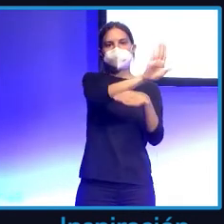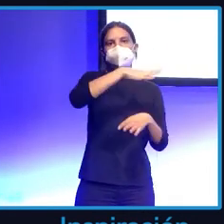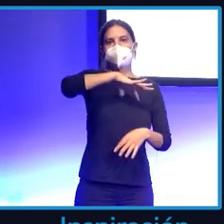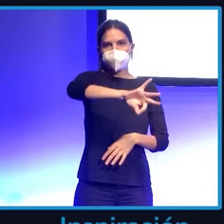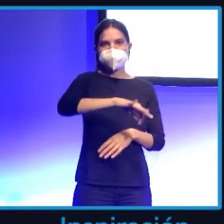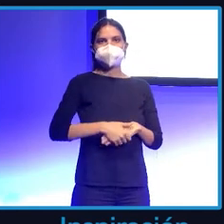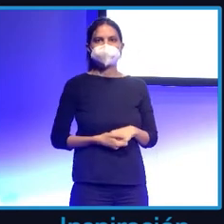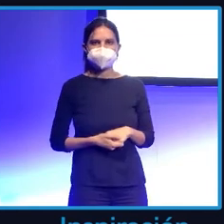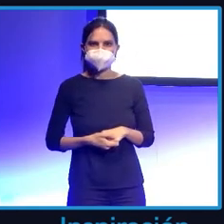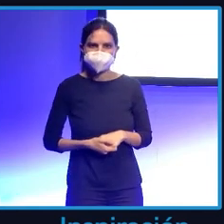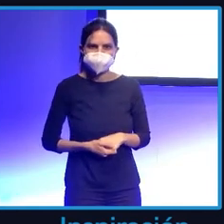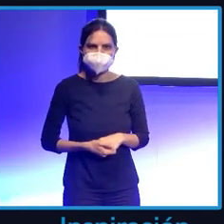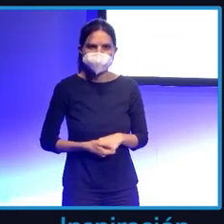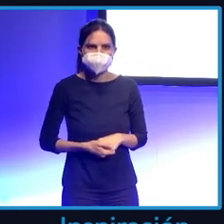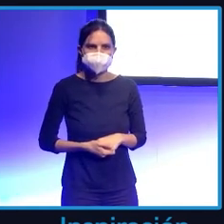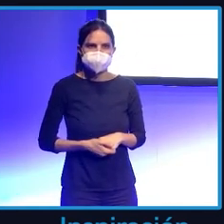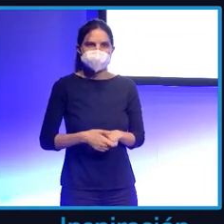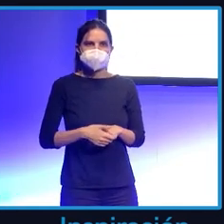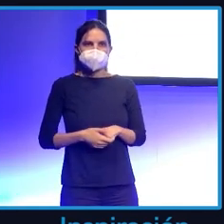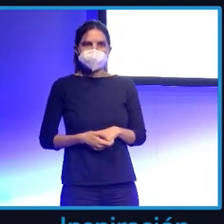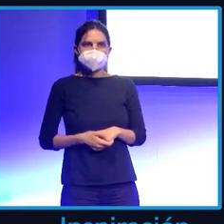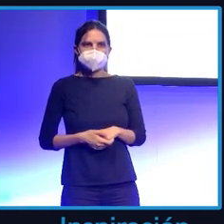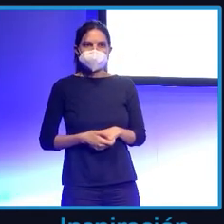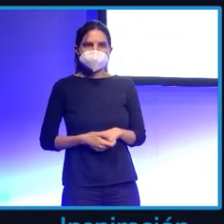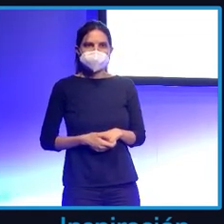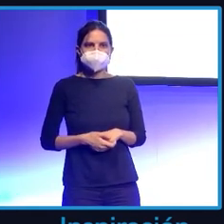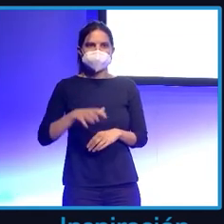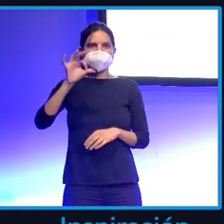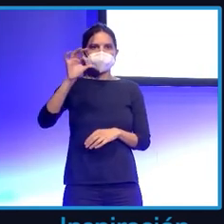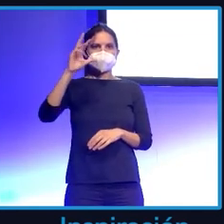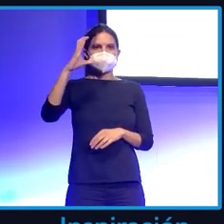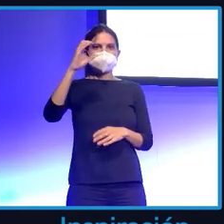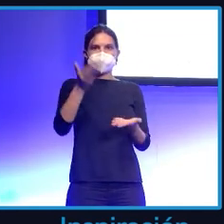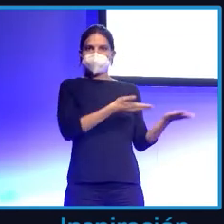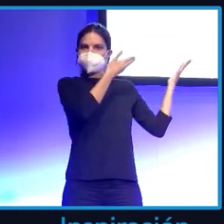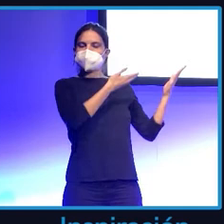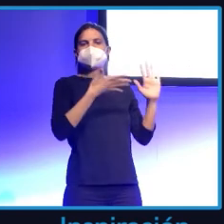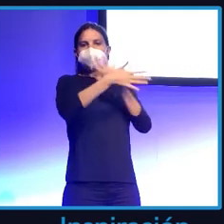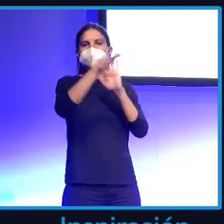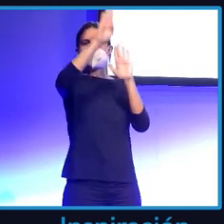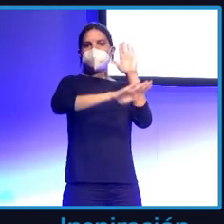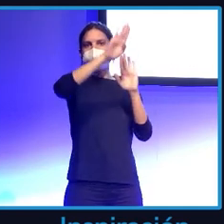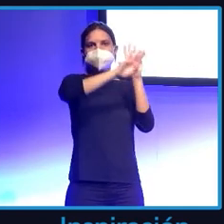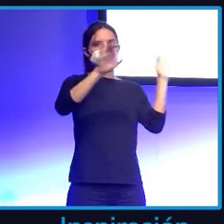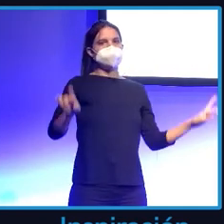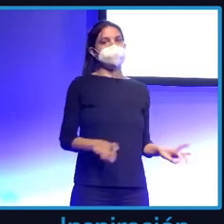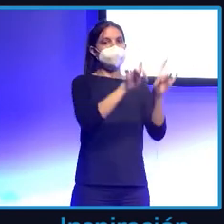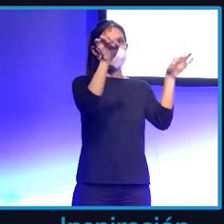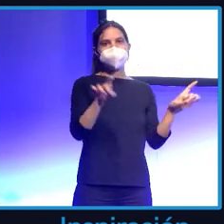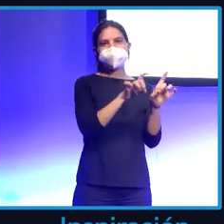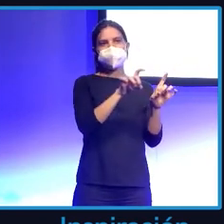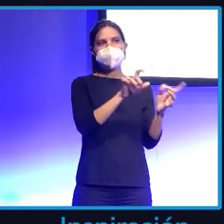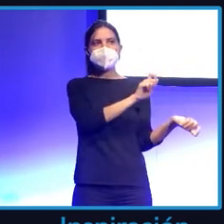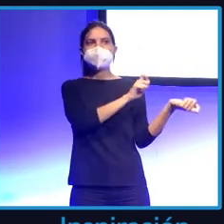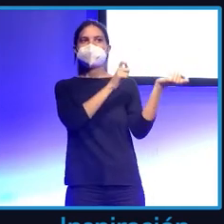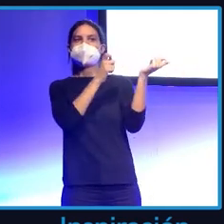¿Qué es el web scrapping? Básicamente consiste en aplicaciones informáticas que simulan al navegador, perdón,